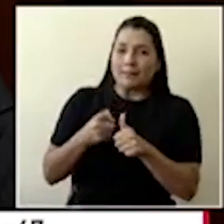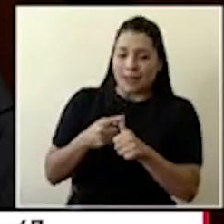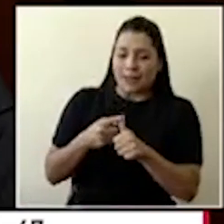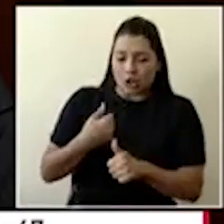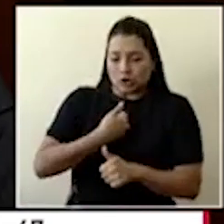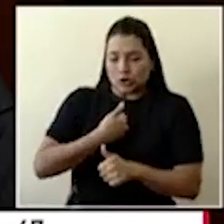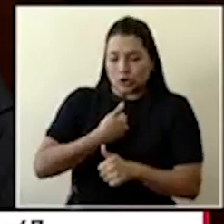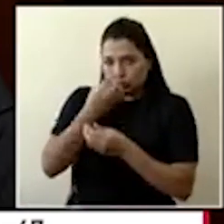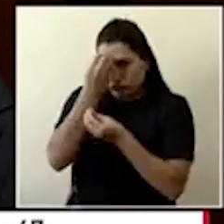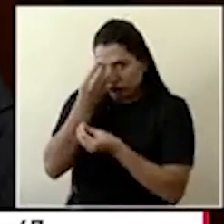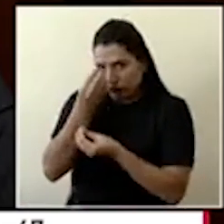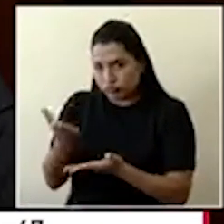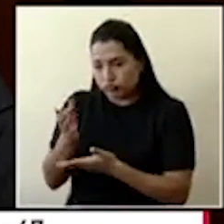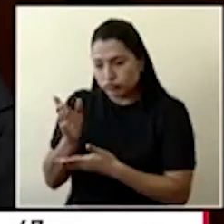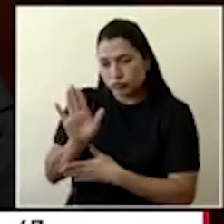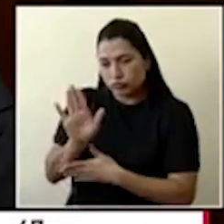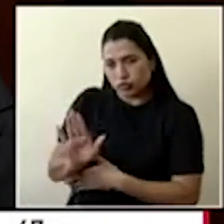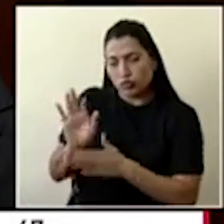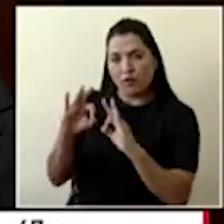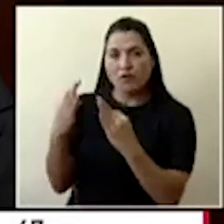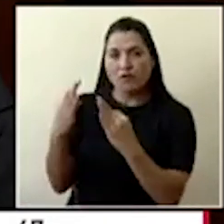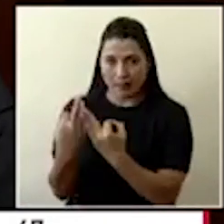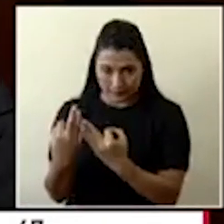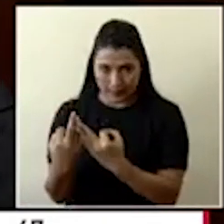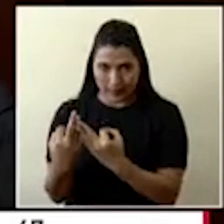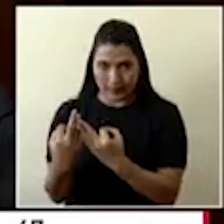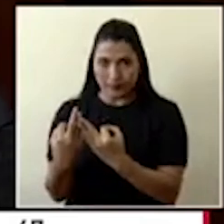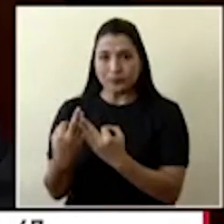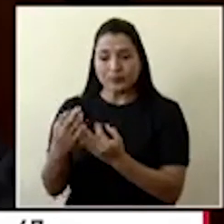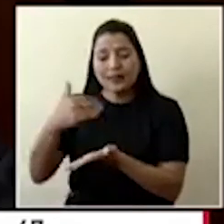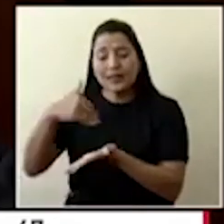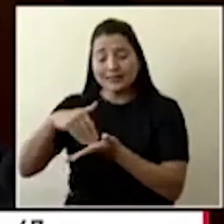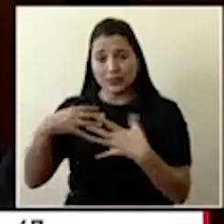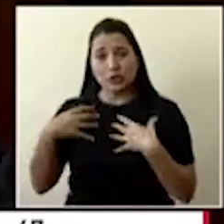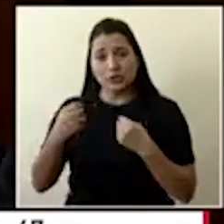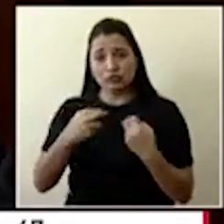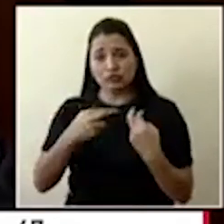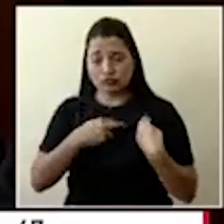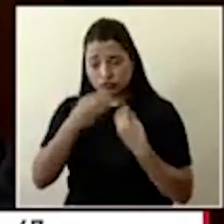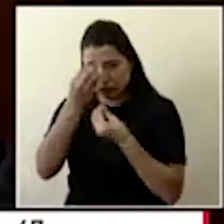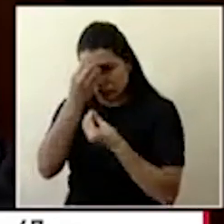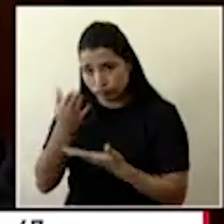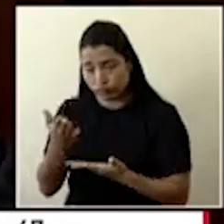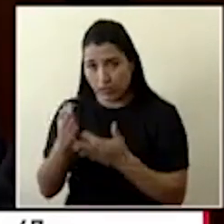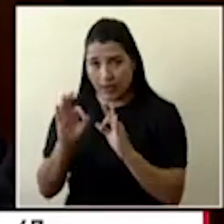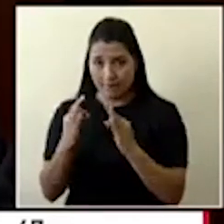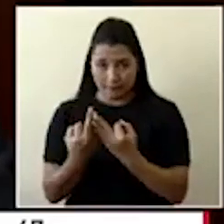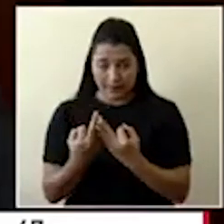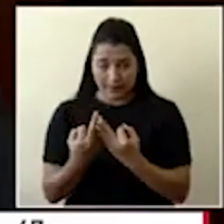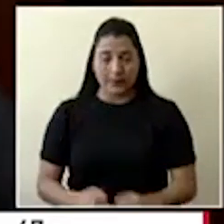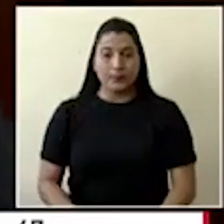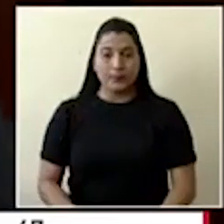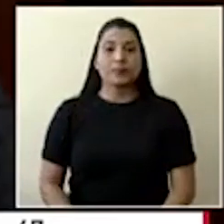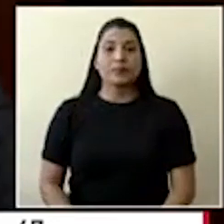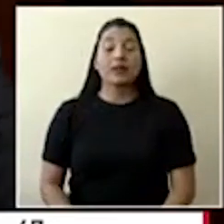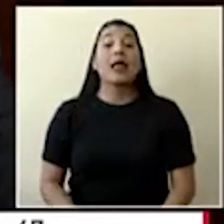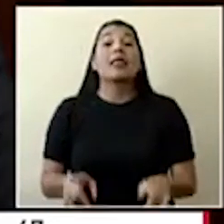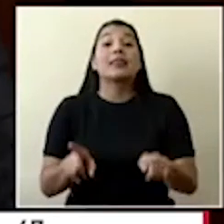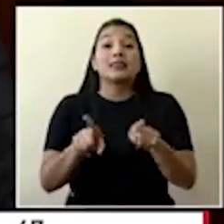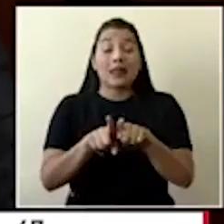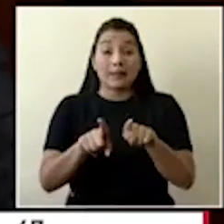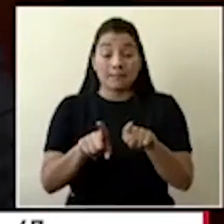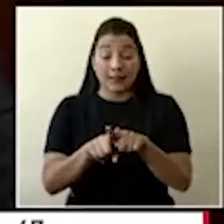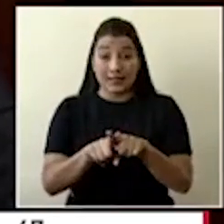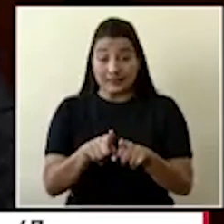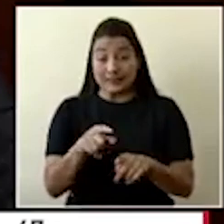médico en donde ha estado hospitalizado, hospitalizada la persona. Tenemos en total, también además de